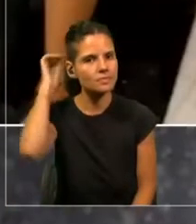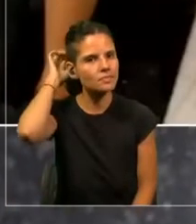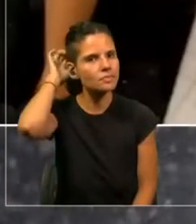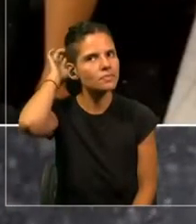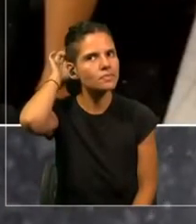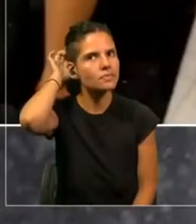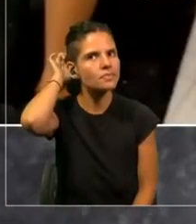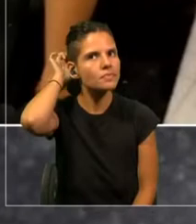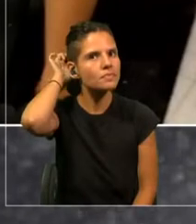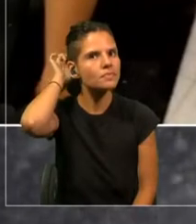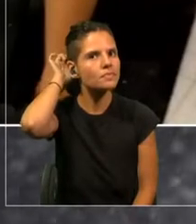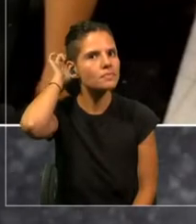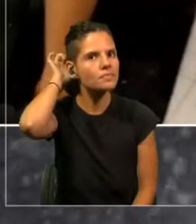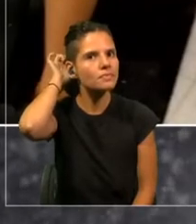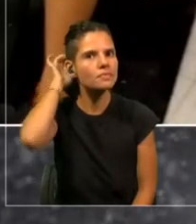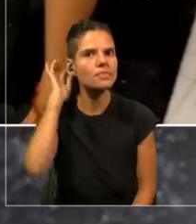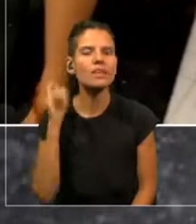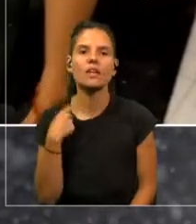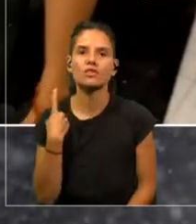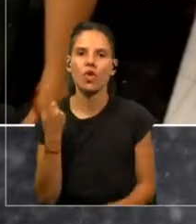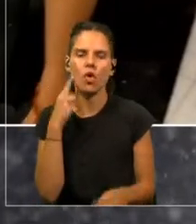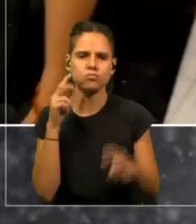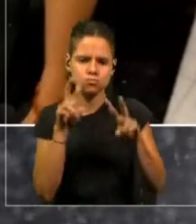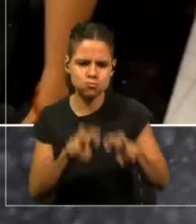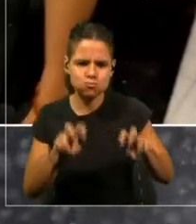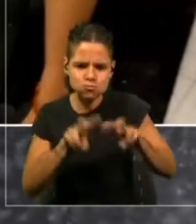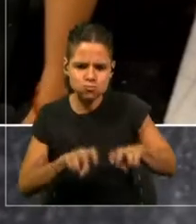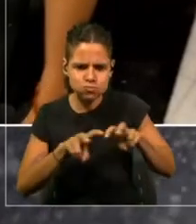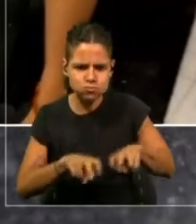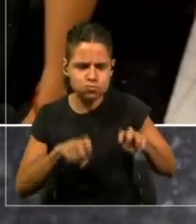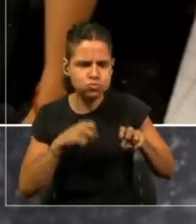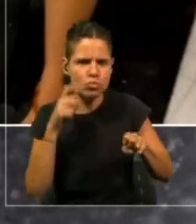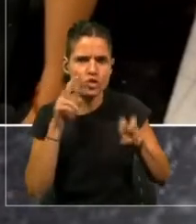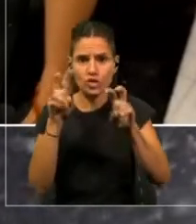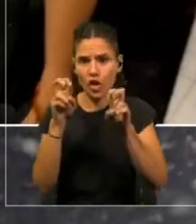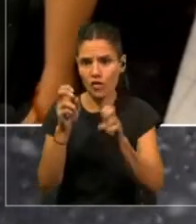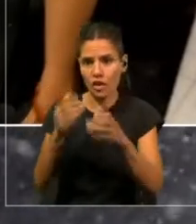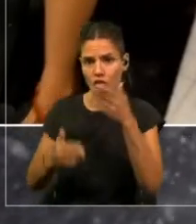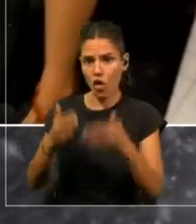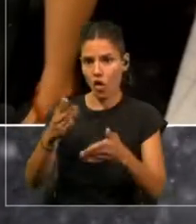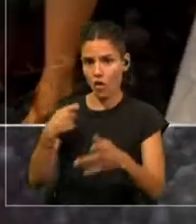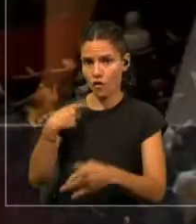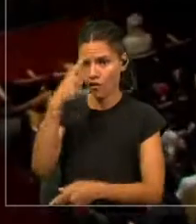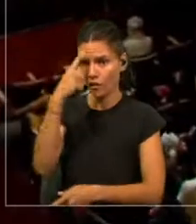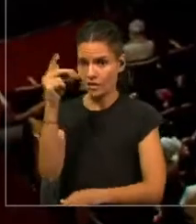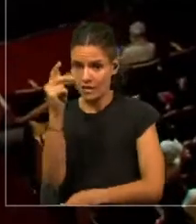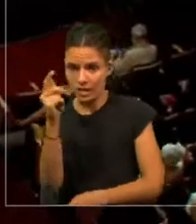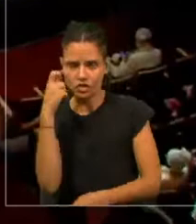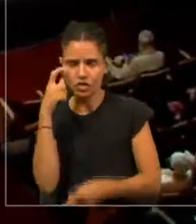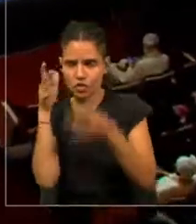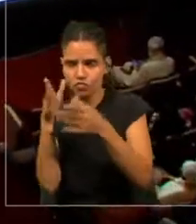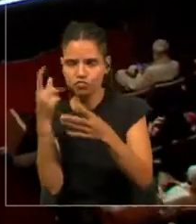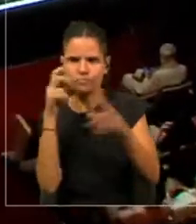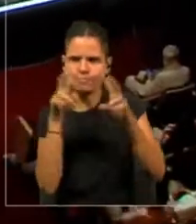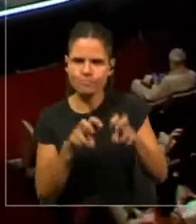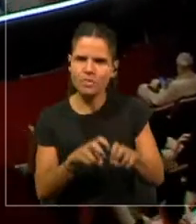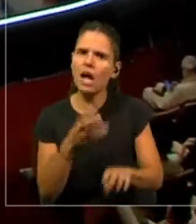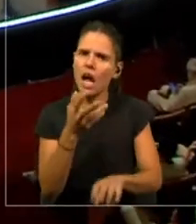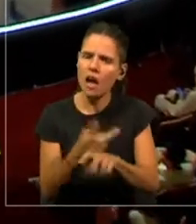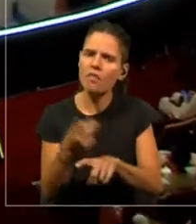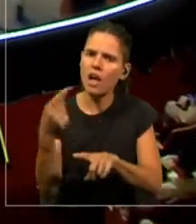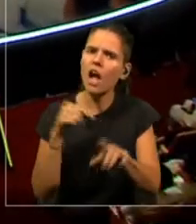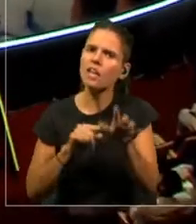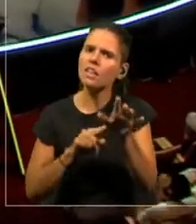Mientras más investigación hice en estos robots para el sexo, siempre había como un nicho tecnológico.